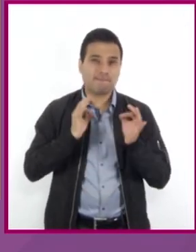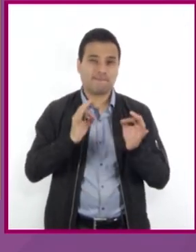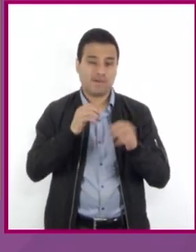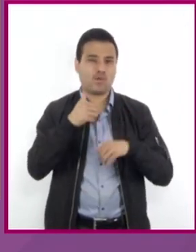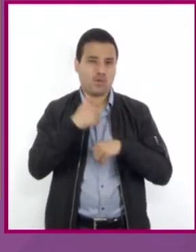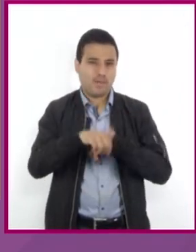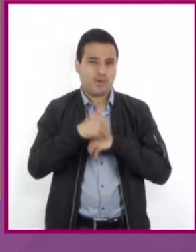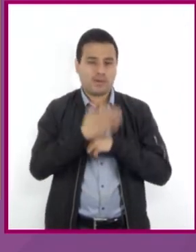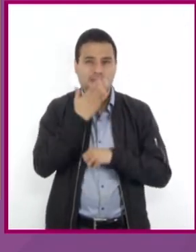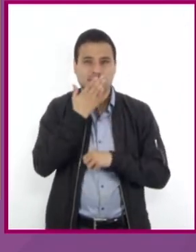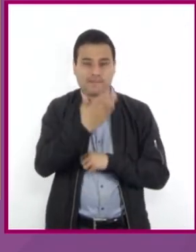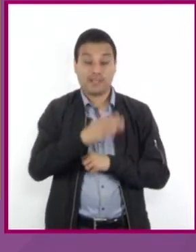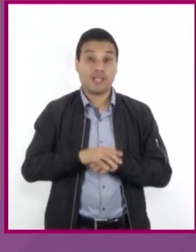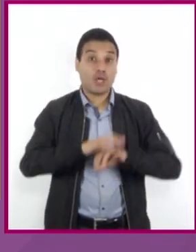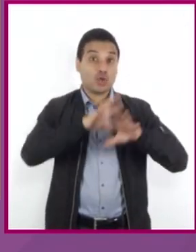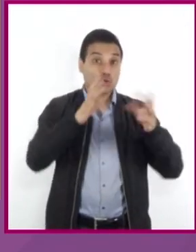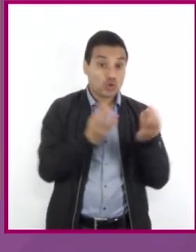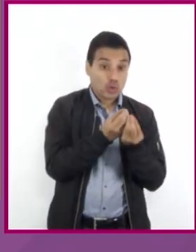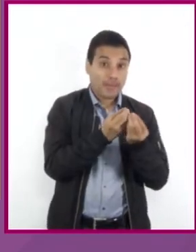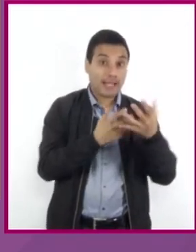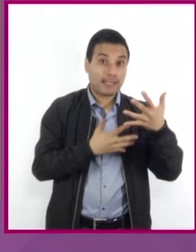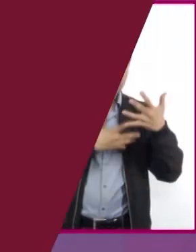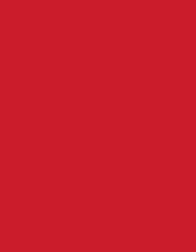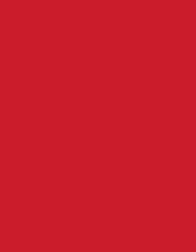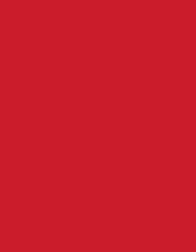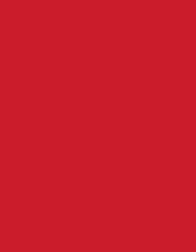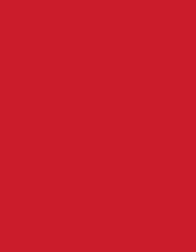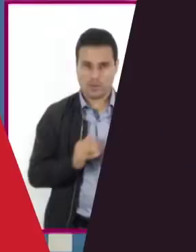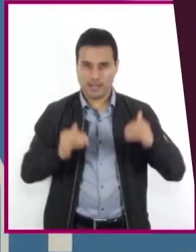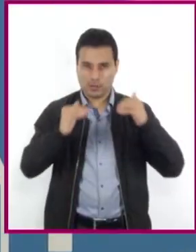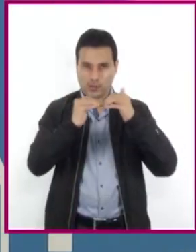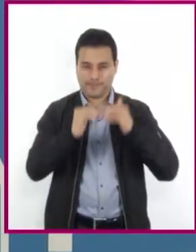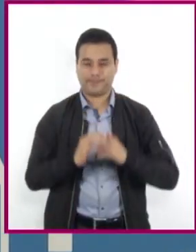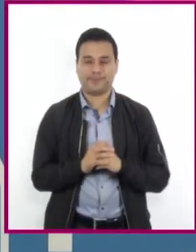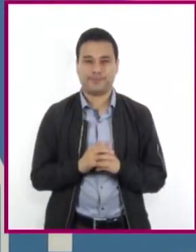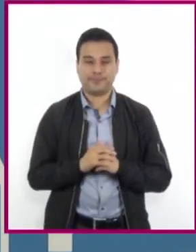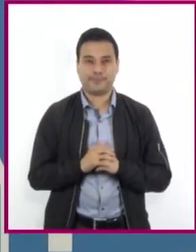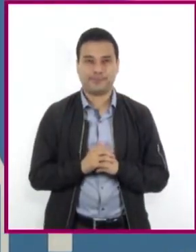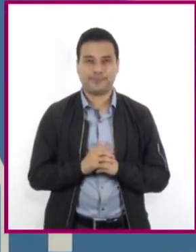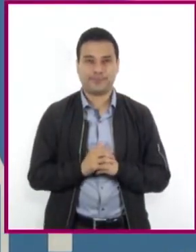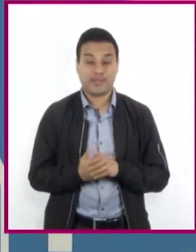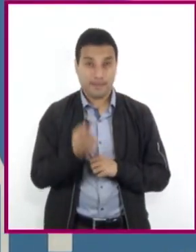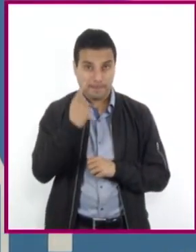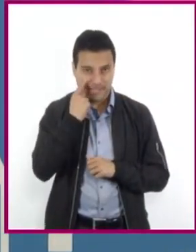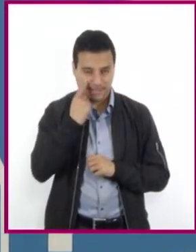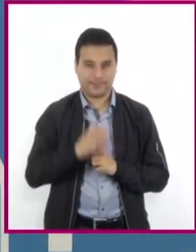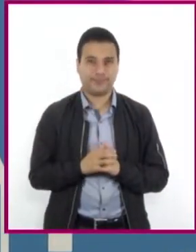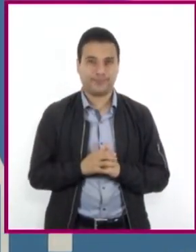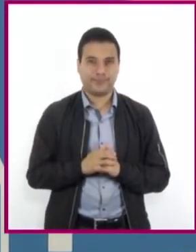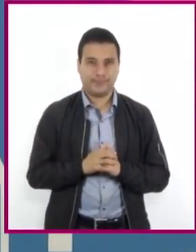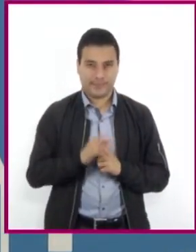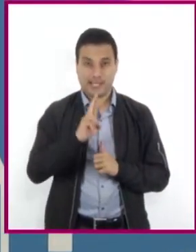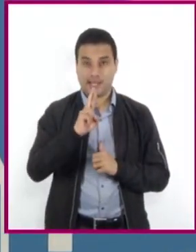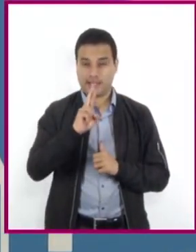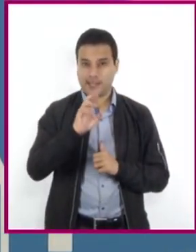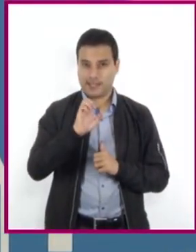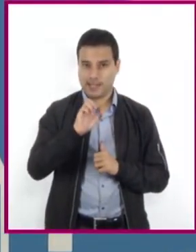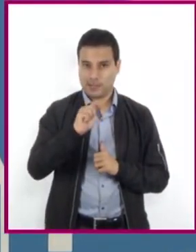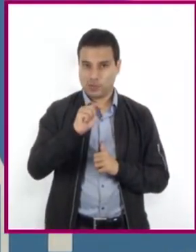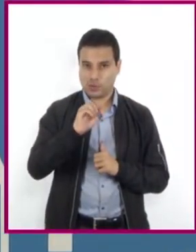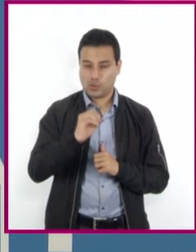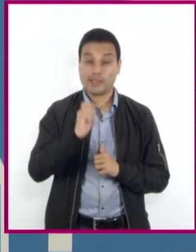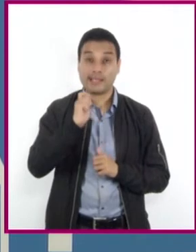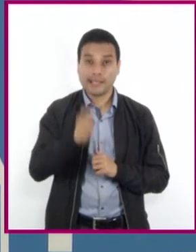igual a 15 y su diferencia es igual a 3. Ahora, les propongo el siguiente reto. Se trata de